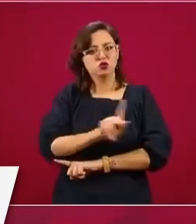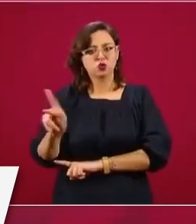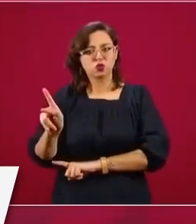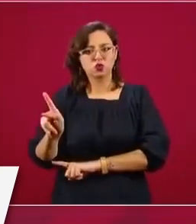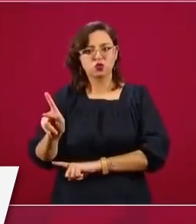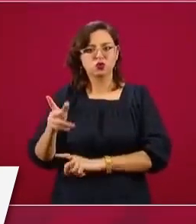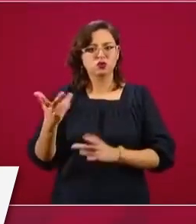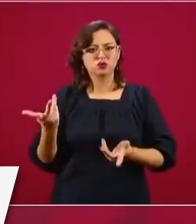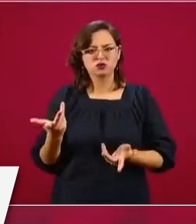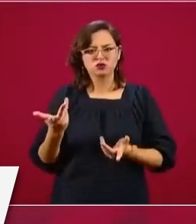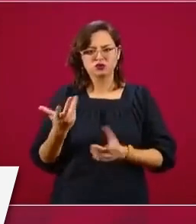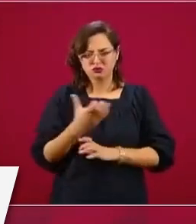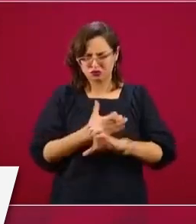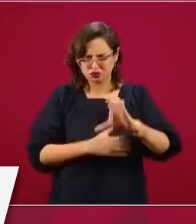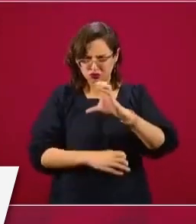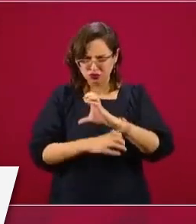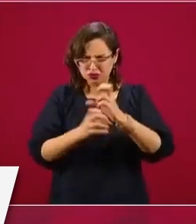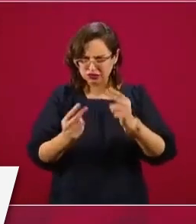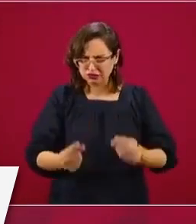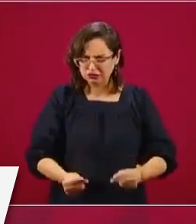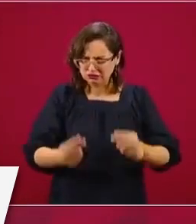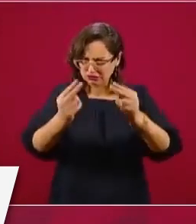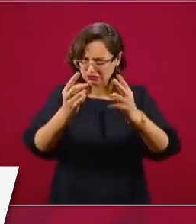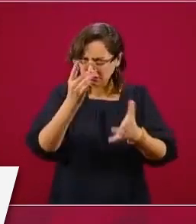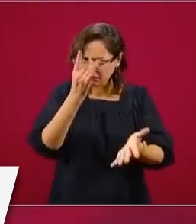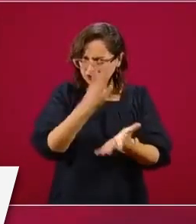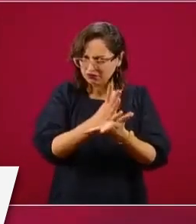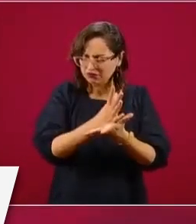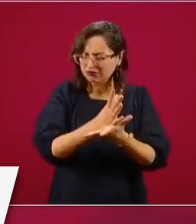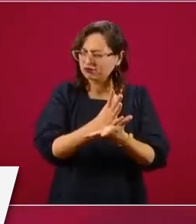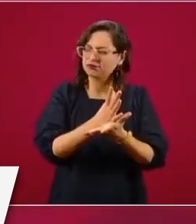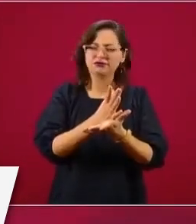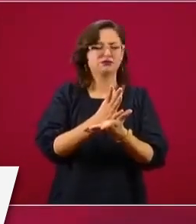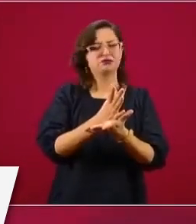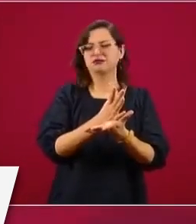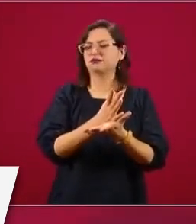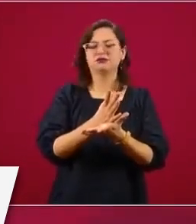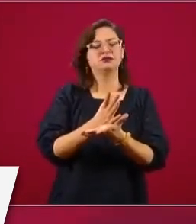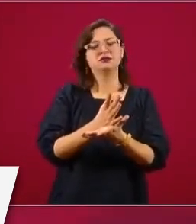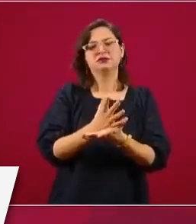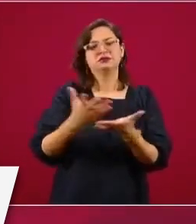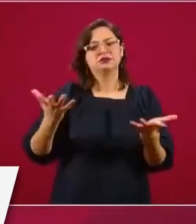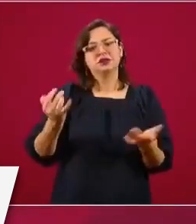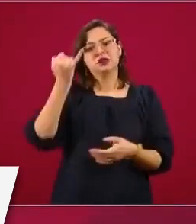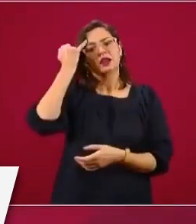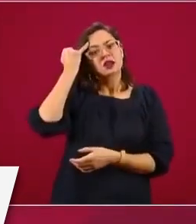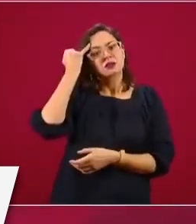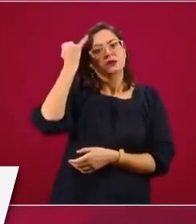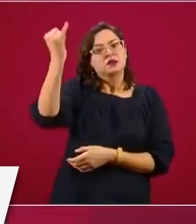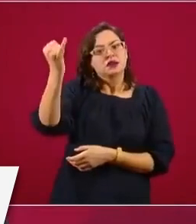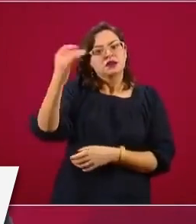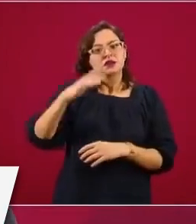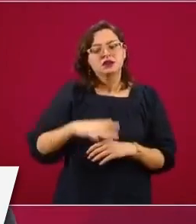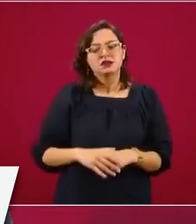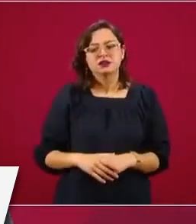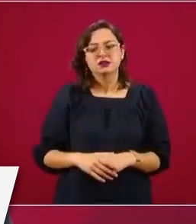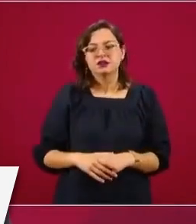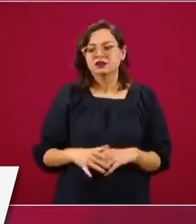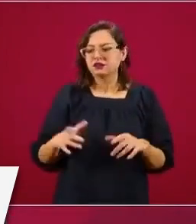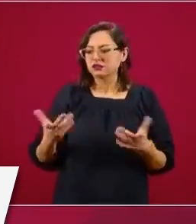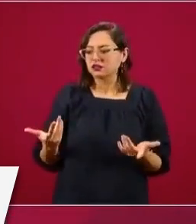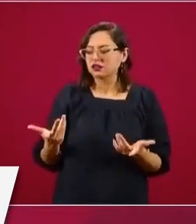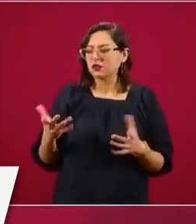mercancías. Entonces, imagínense la importancia que tiene el acercar el internet para la